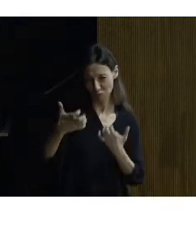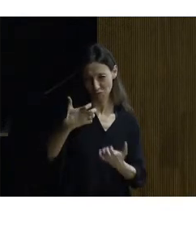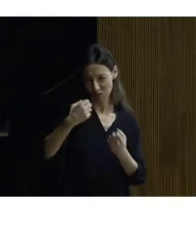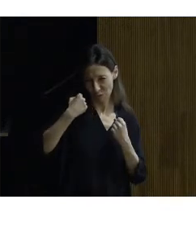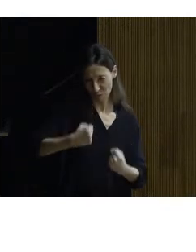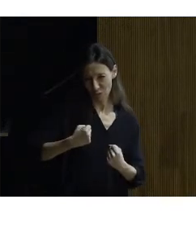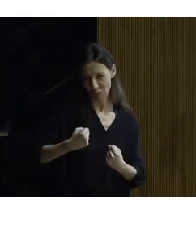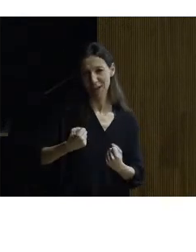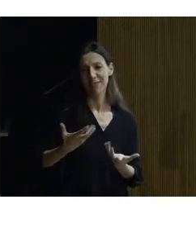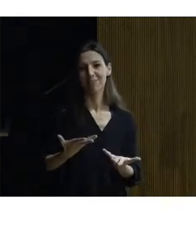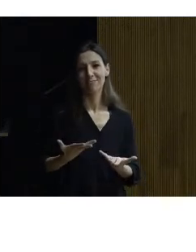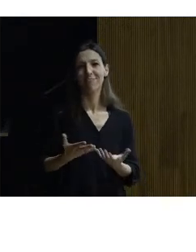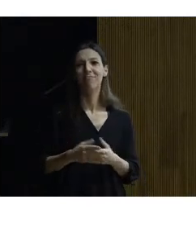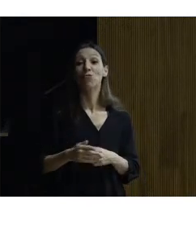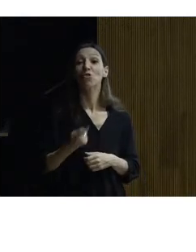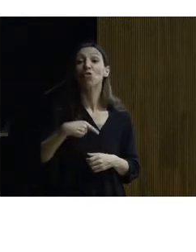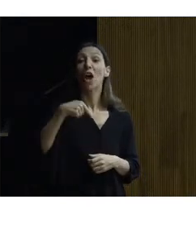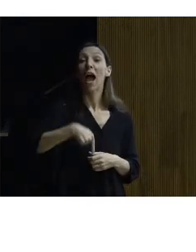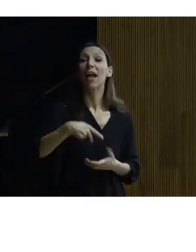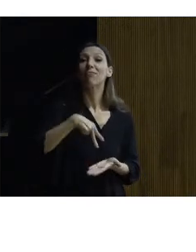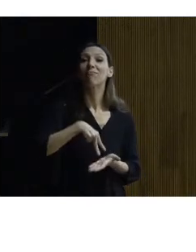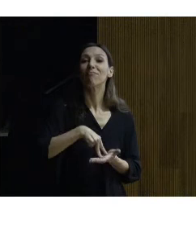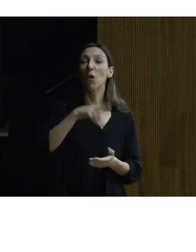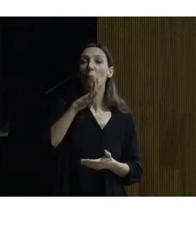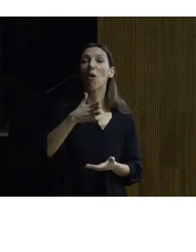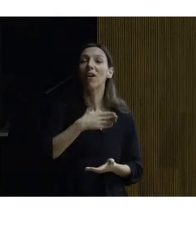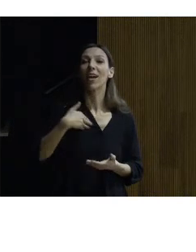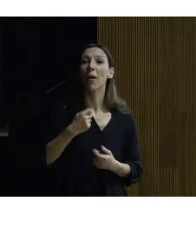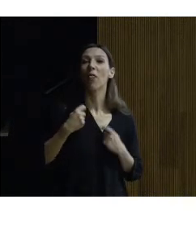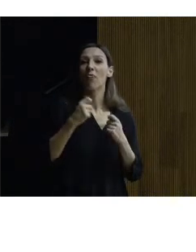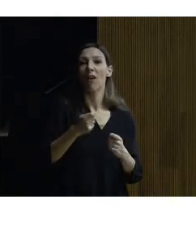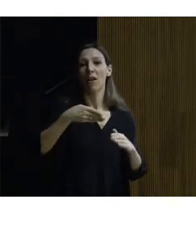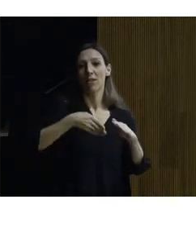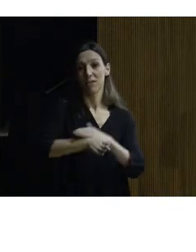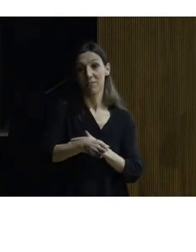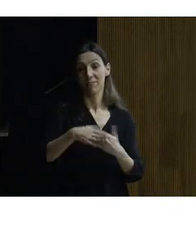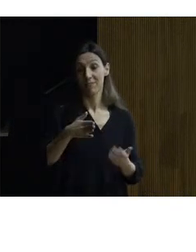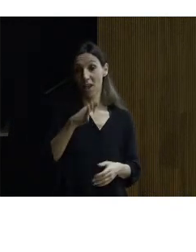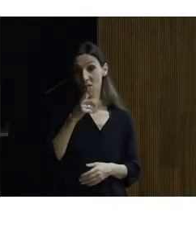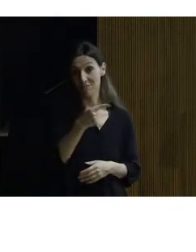nosotros estamos aquí para procurar la accesibilidad en este caso estamos viendo la fachada del palacete